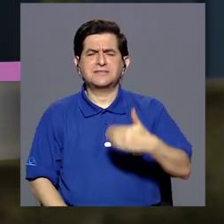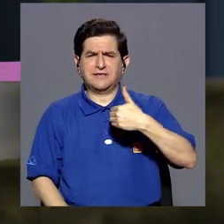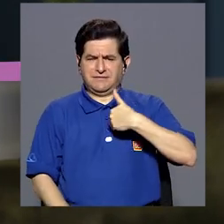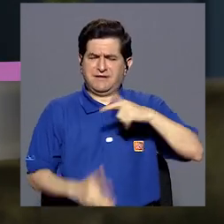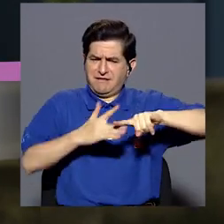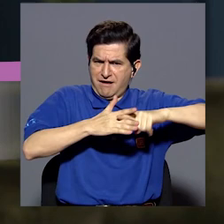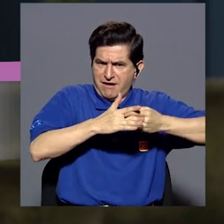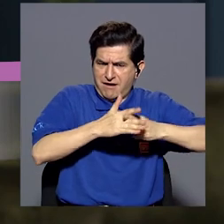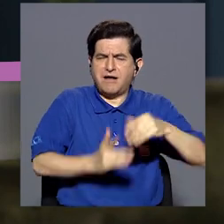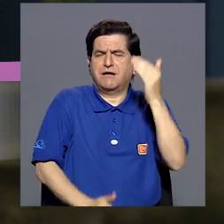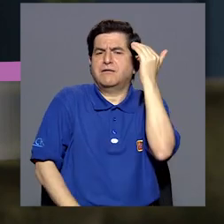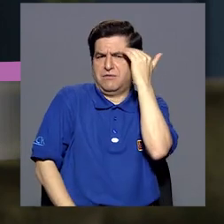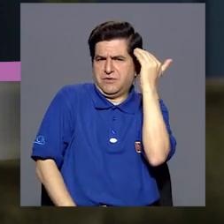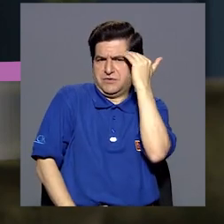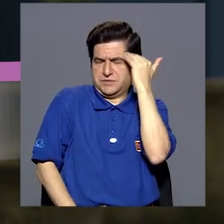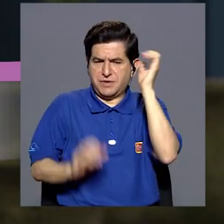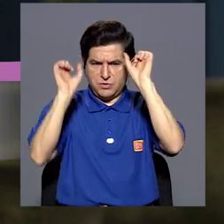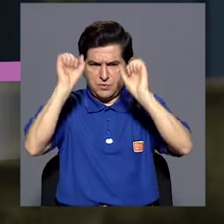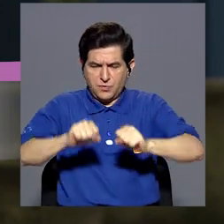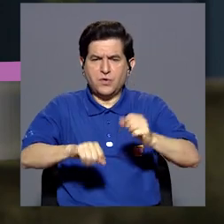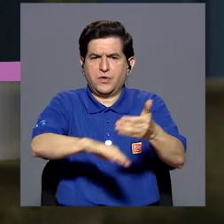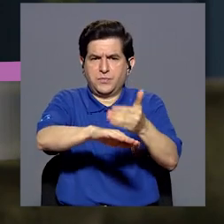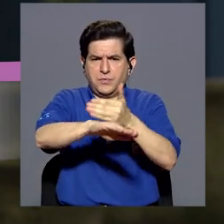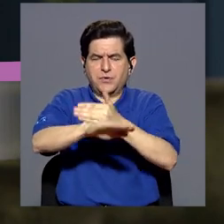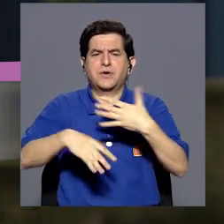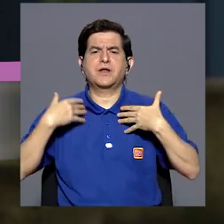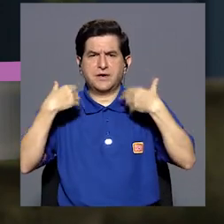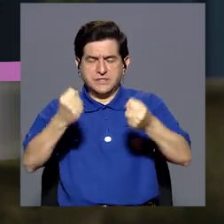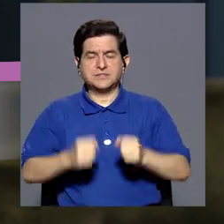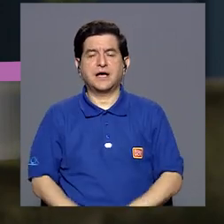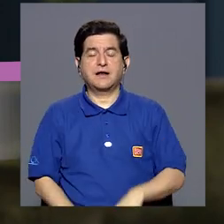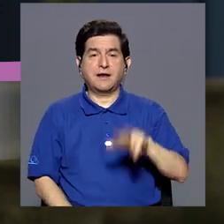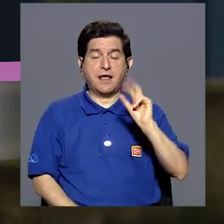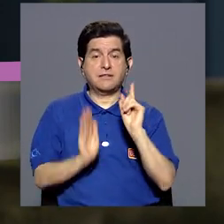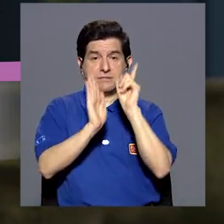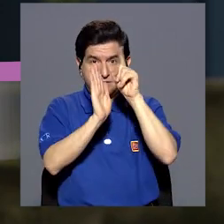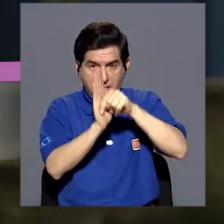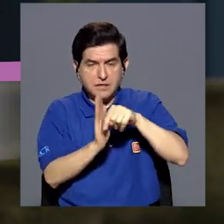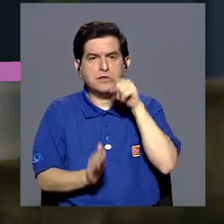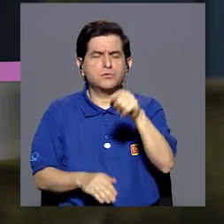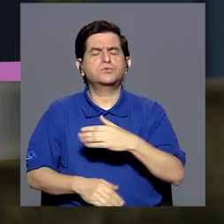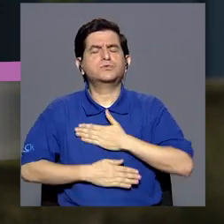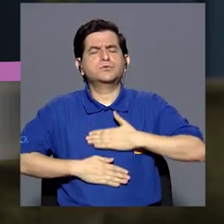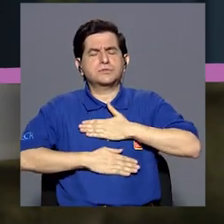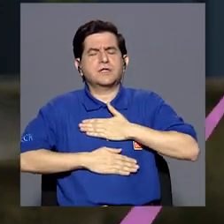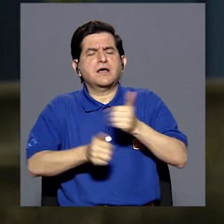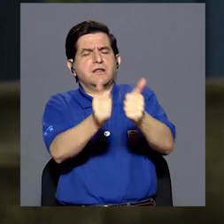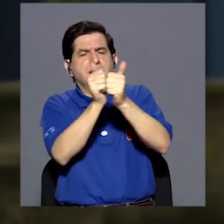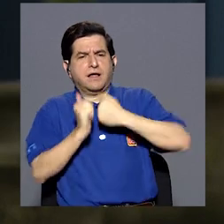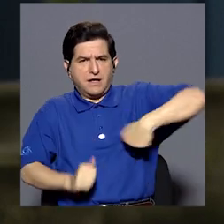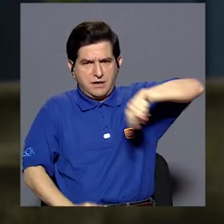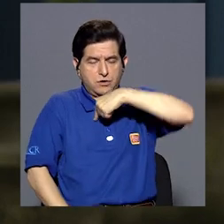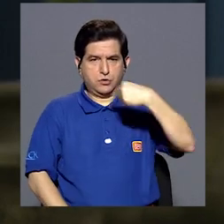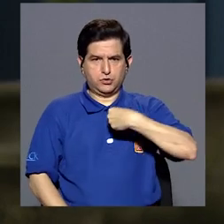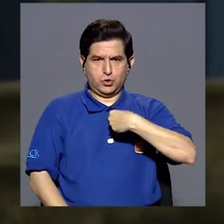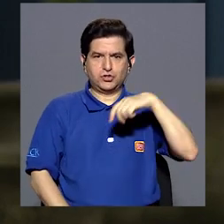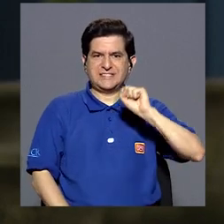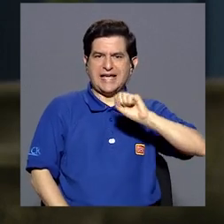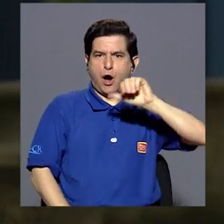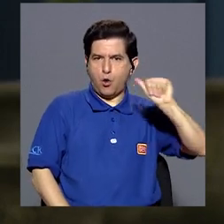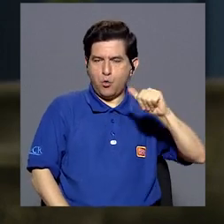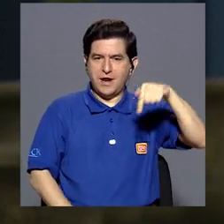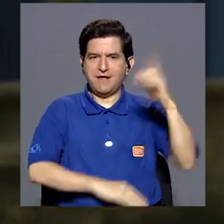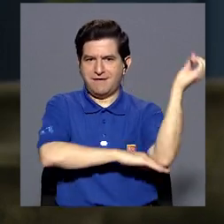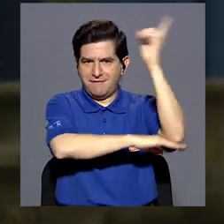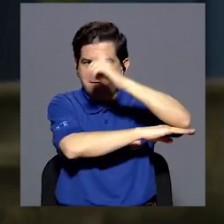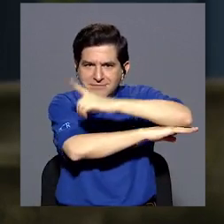puedan adquirir herramientas de conocimiento y puedan mejorar su salud. Esperamos que en estos 30 minutos puedan disfrutar con nosotros. Soy Saúl